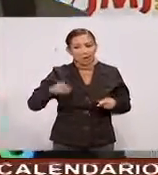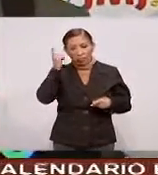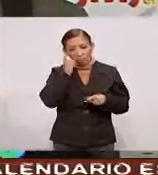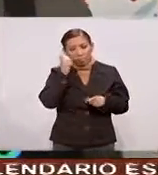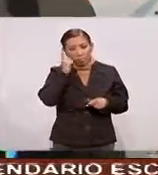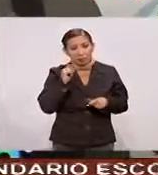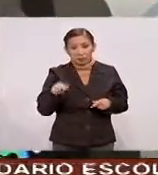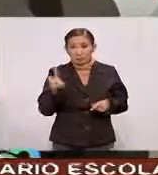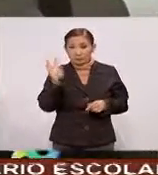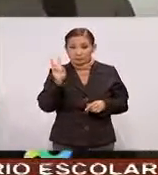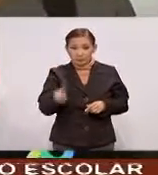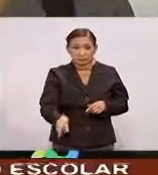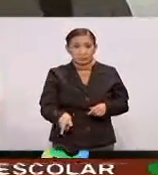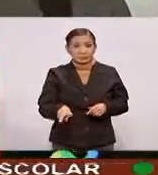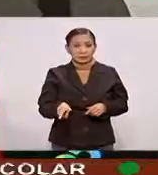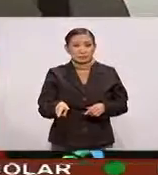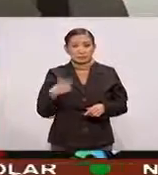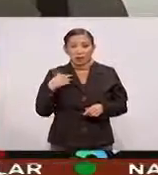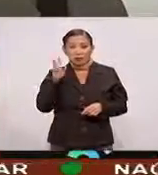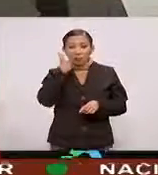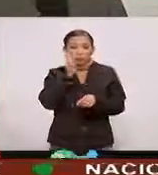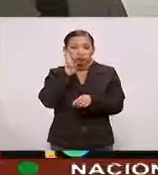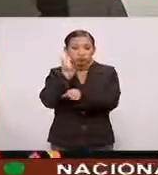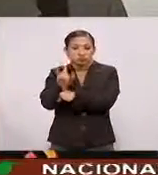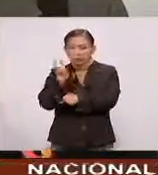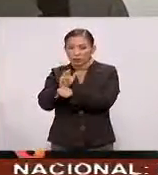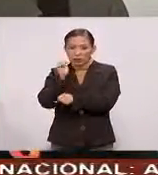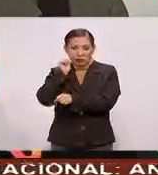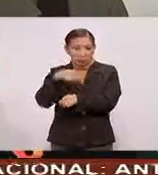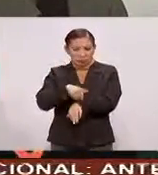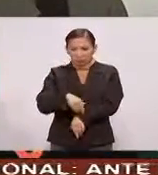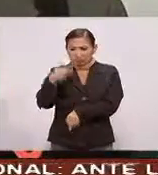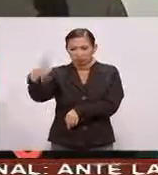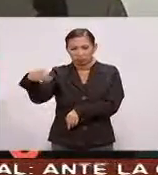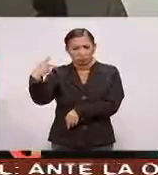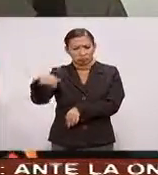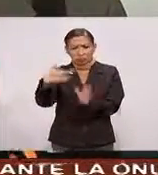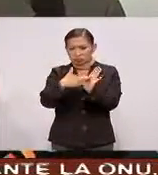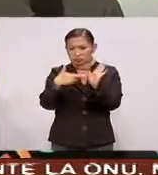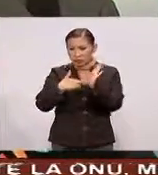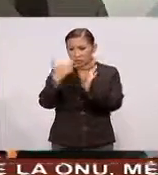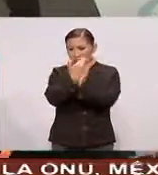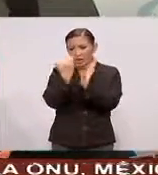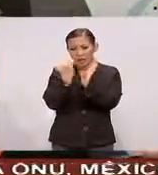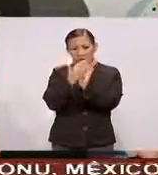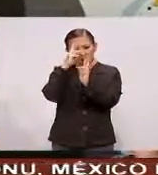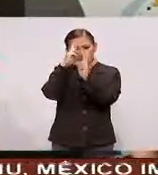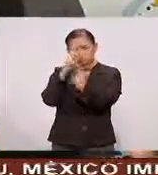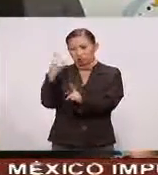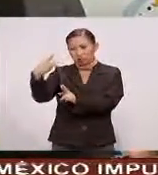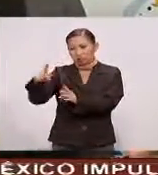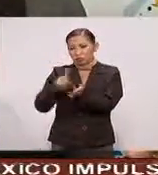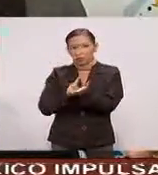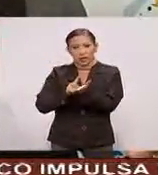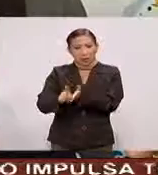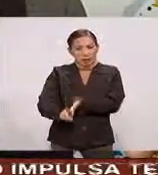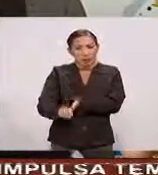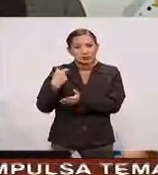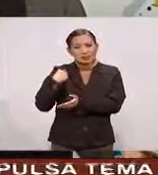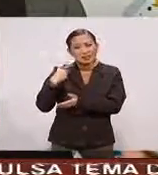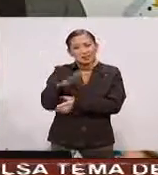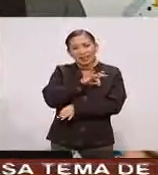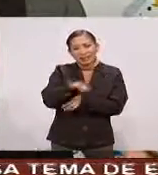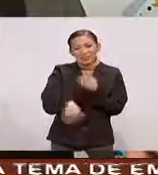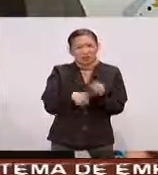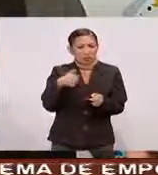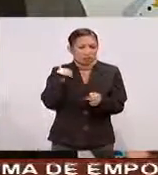la verdad Estamos Supervisando Que se cumpla Estrictamente Con el protocolo De respeto A sus derechos Que se maneja En